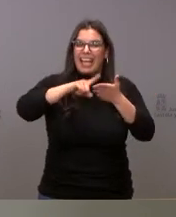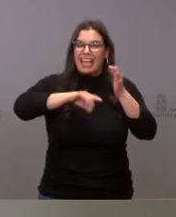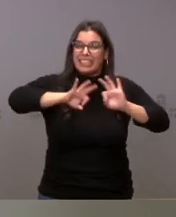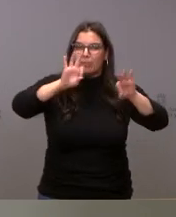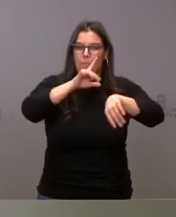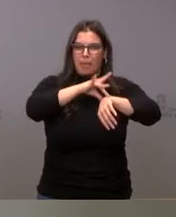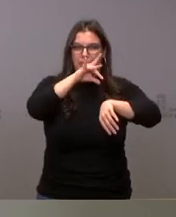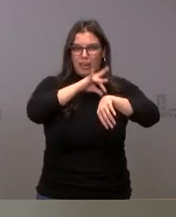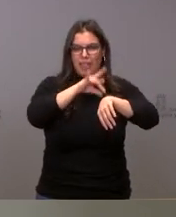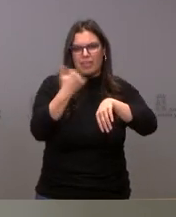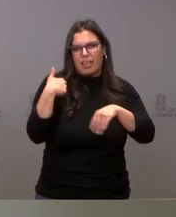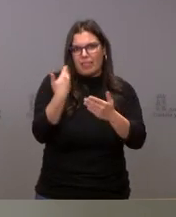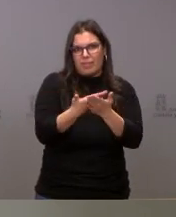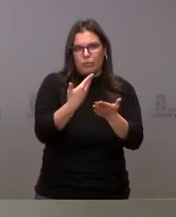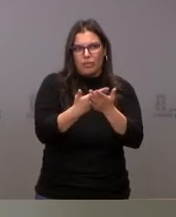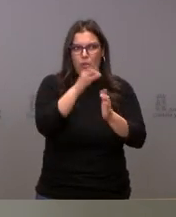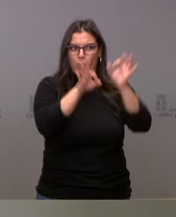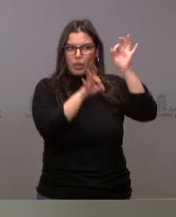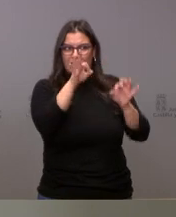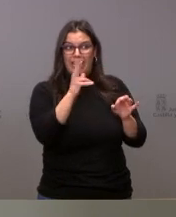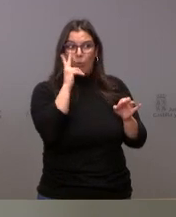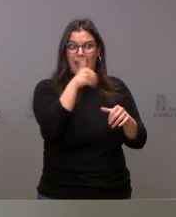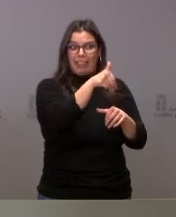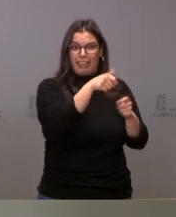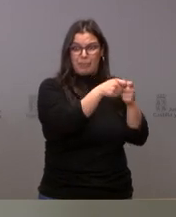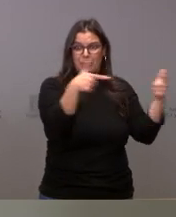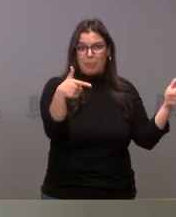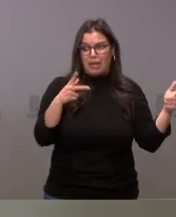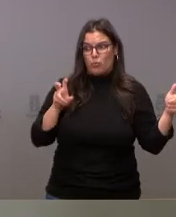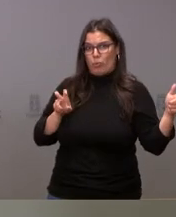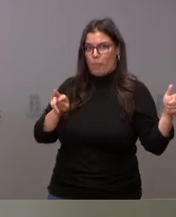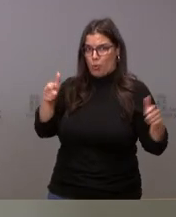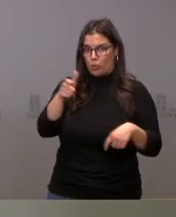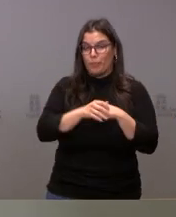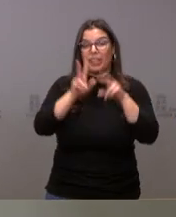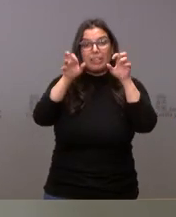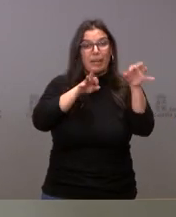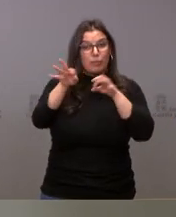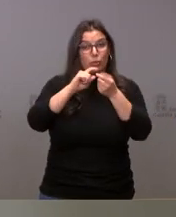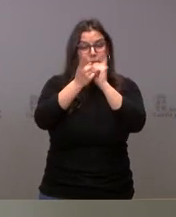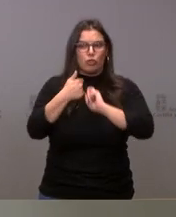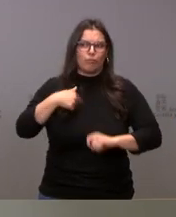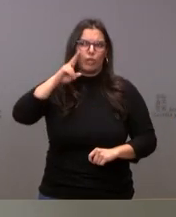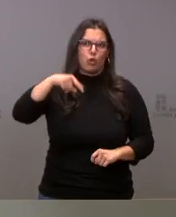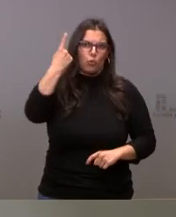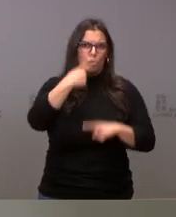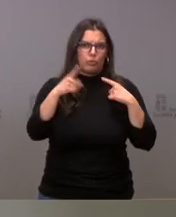las que así nos lo demuestra el índice de reposición. En cuanto al cambio de protocolo, pues, he de reconocer una cosa importante.